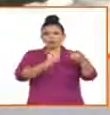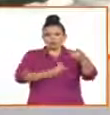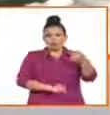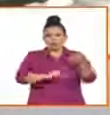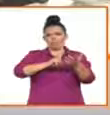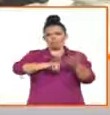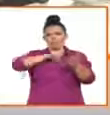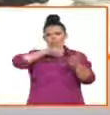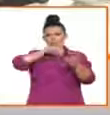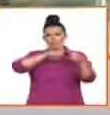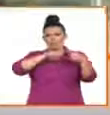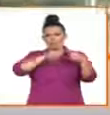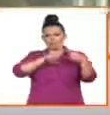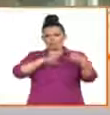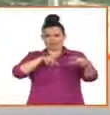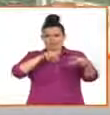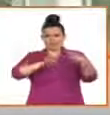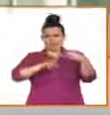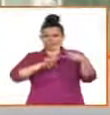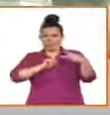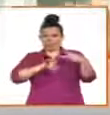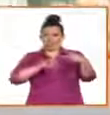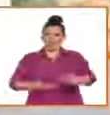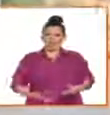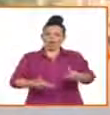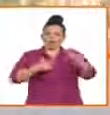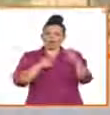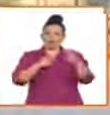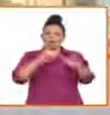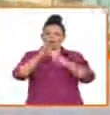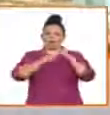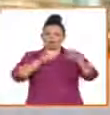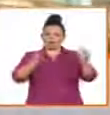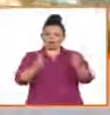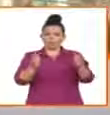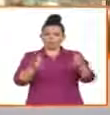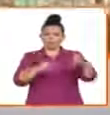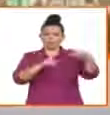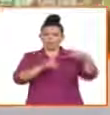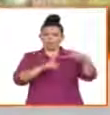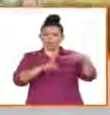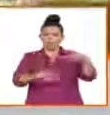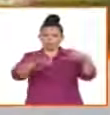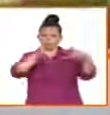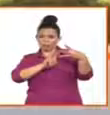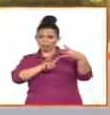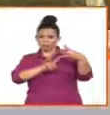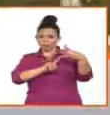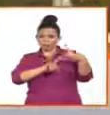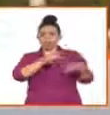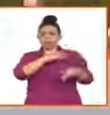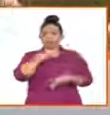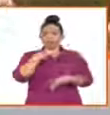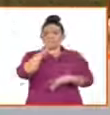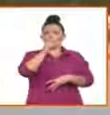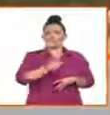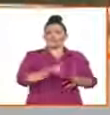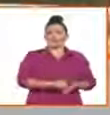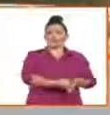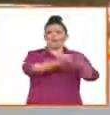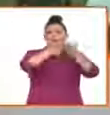adoptiva, y la tercera, esta fuente de filiación asistida, que nos llega de la mano del uso de estas técnicas.